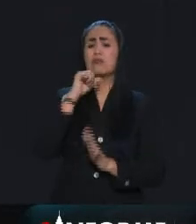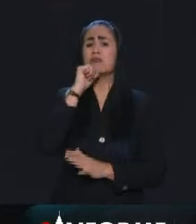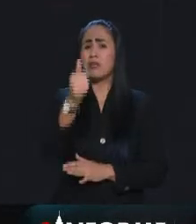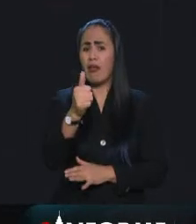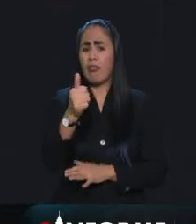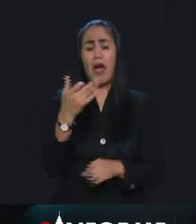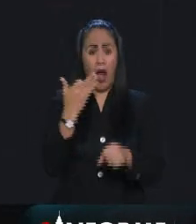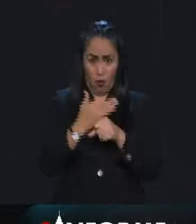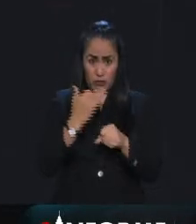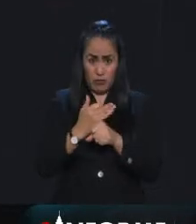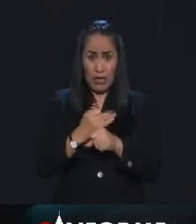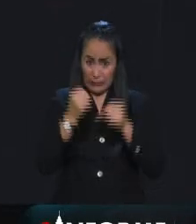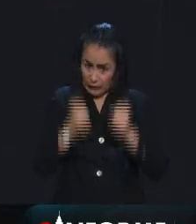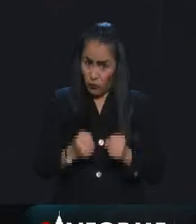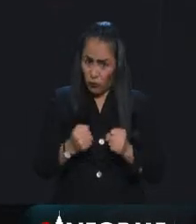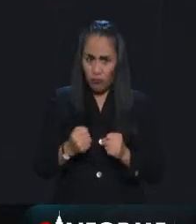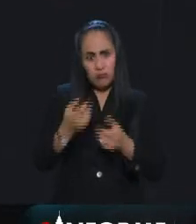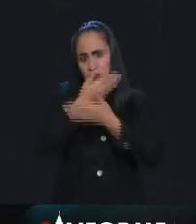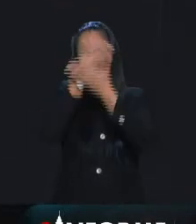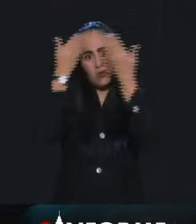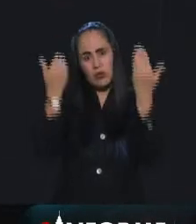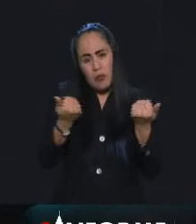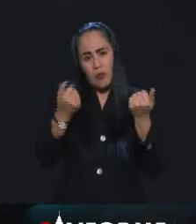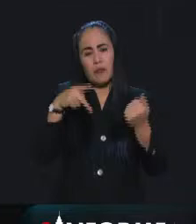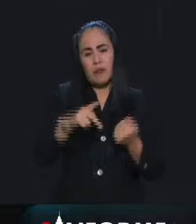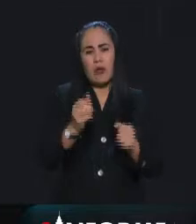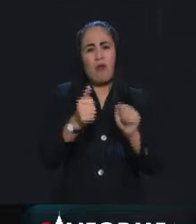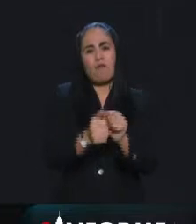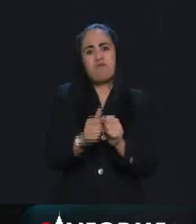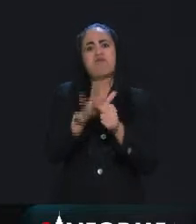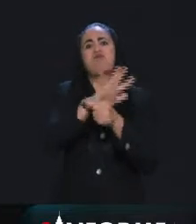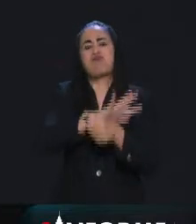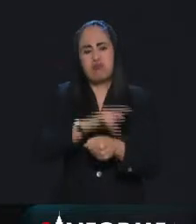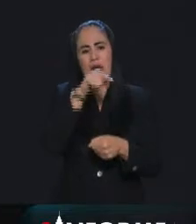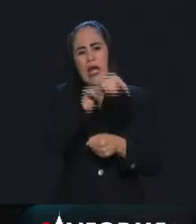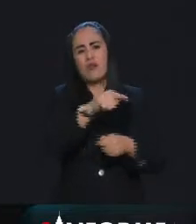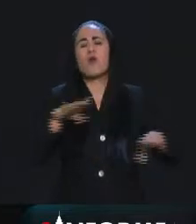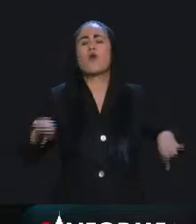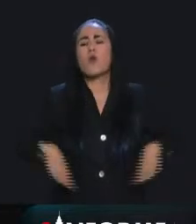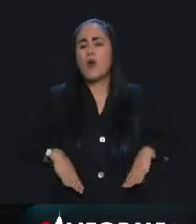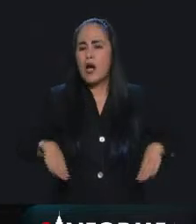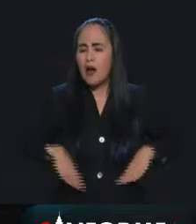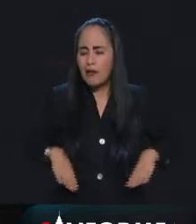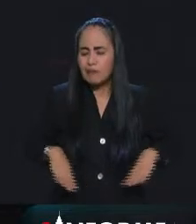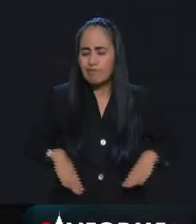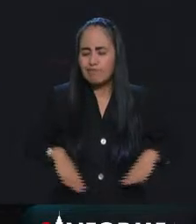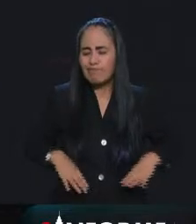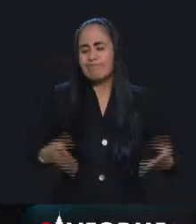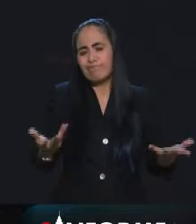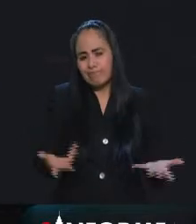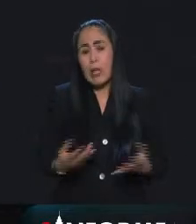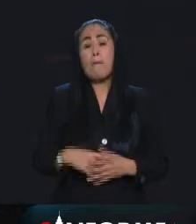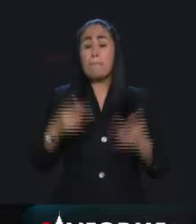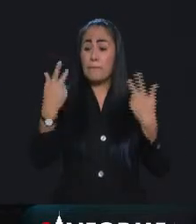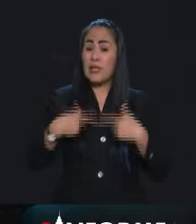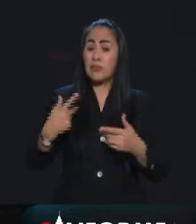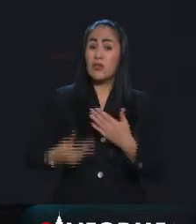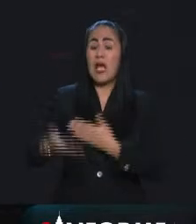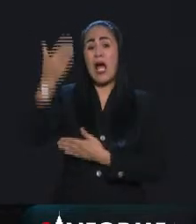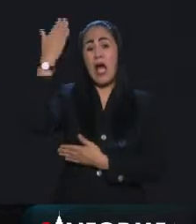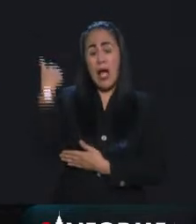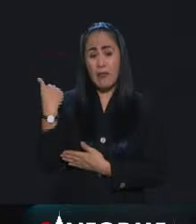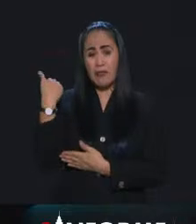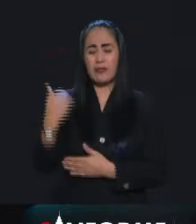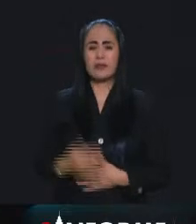lo que sí sabemos es que los coronavirus tienen esta capacidad, como ahora que hemos estado viendo que personas que se infectaron con MERS,